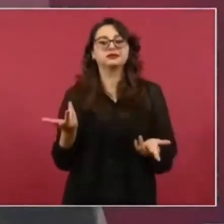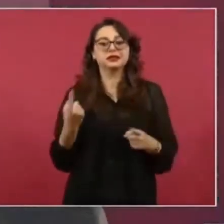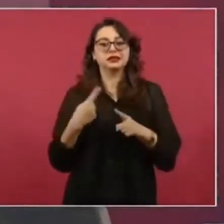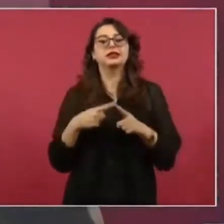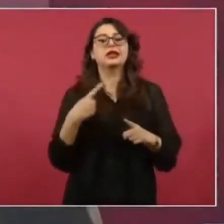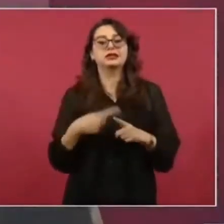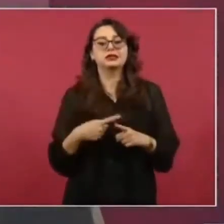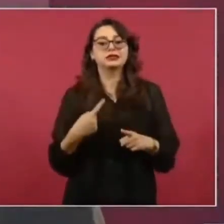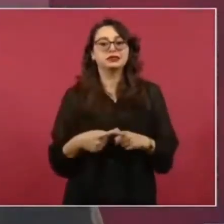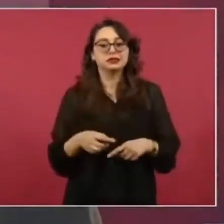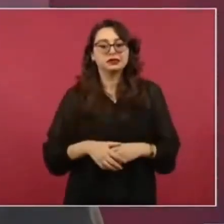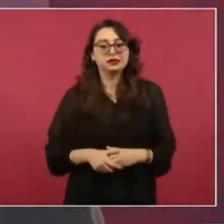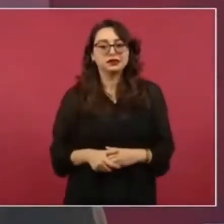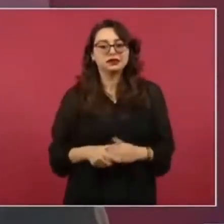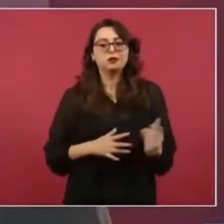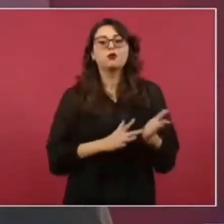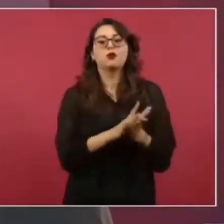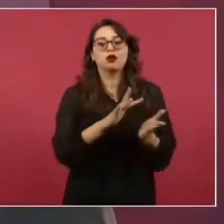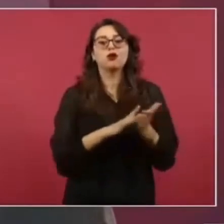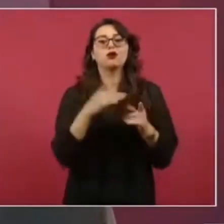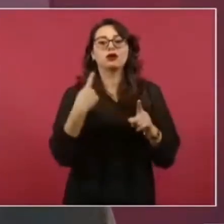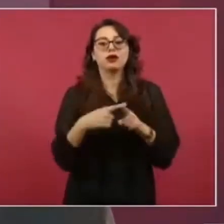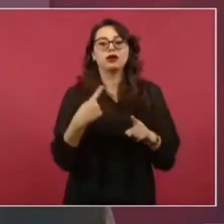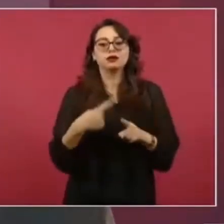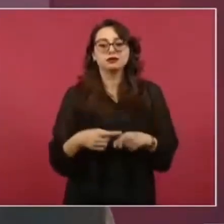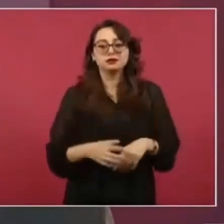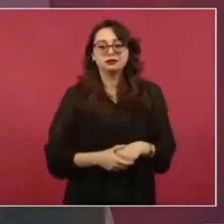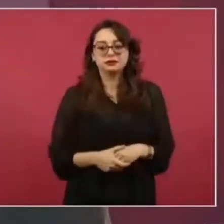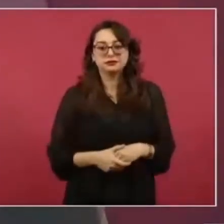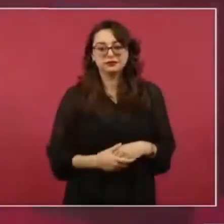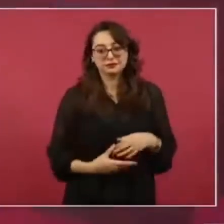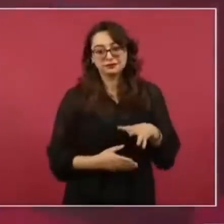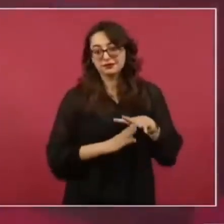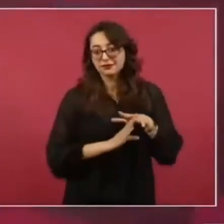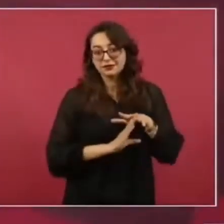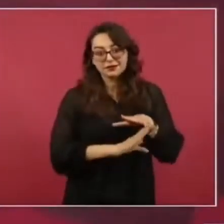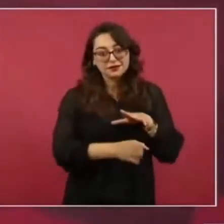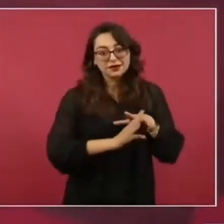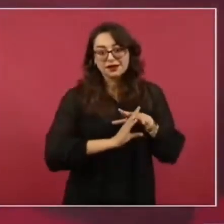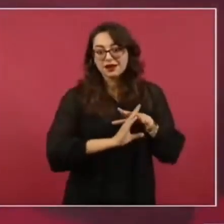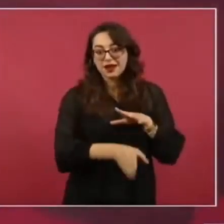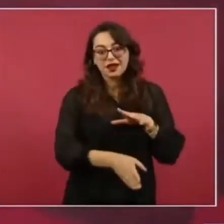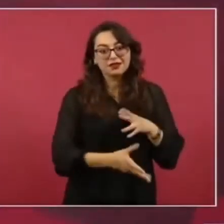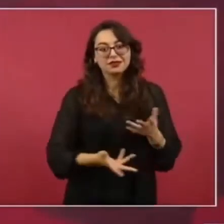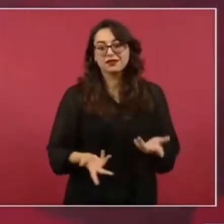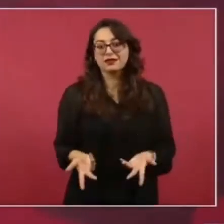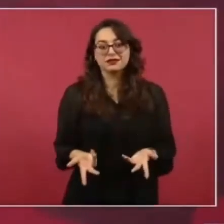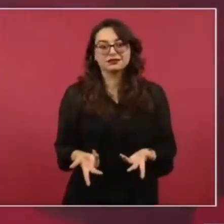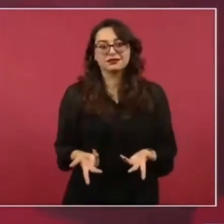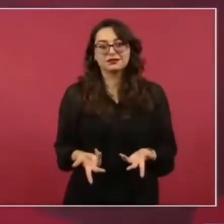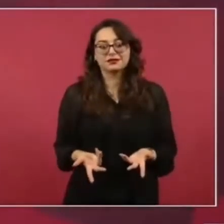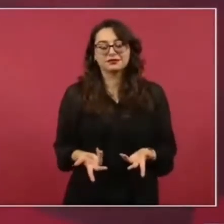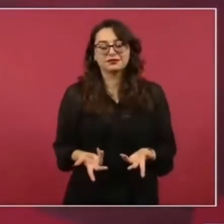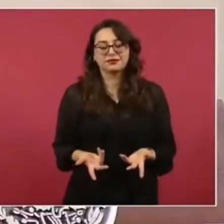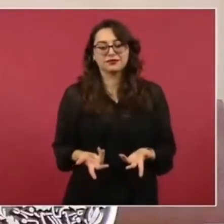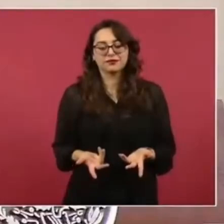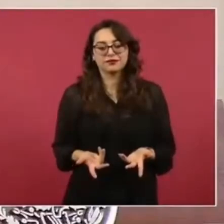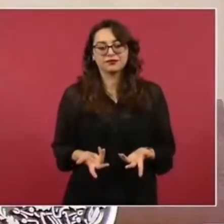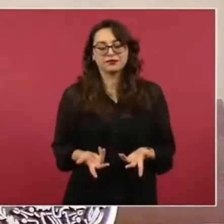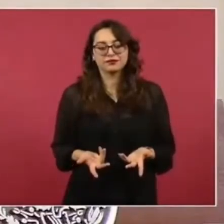Por los migrantes, por el respeto que hay a los migrantes. Bueno, ¿cómo